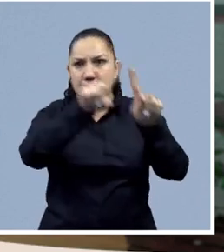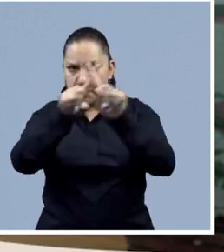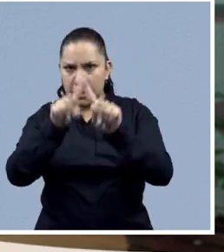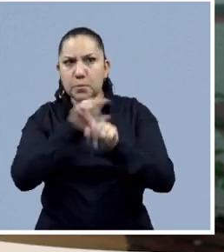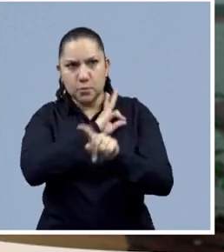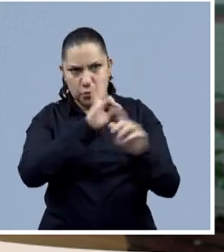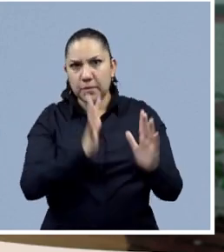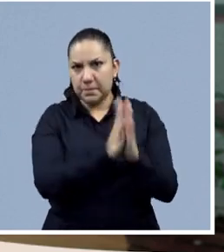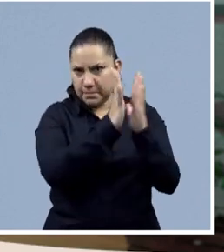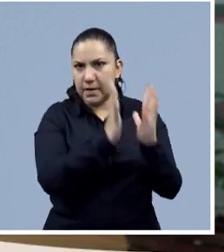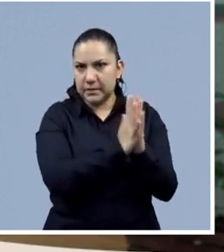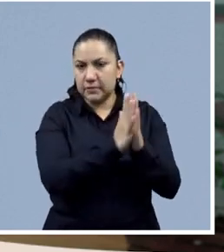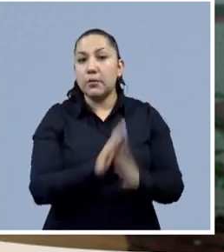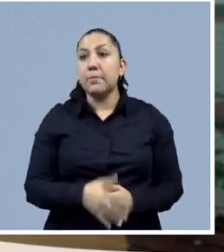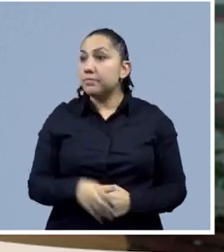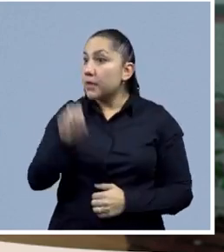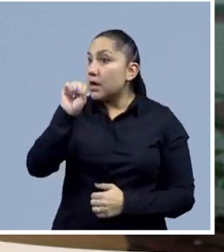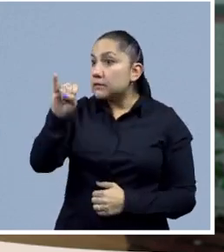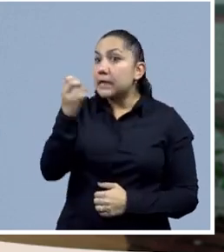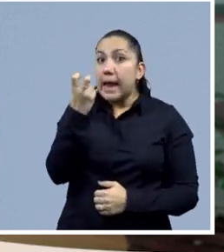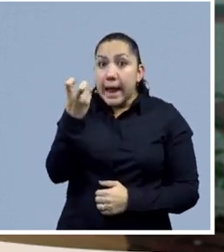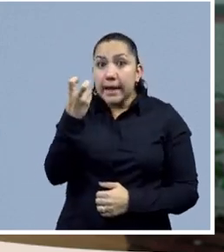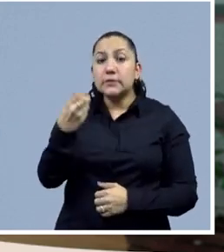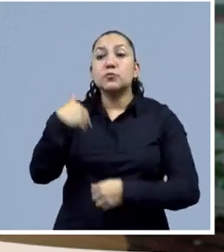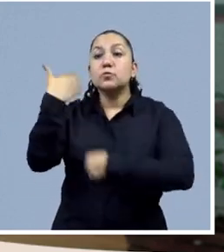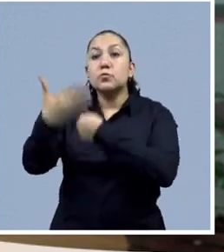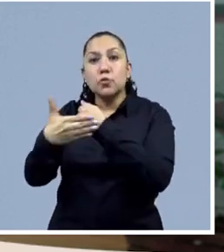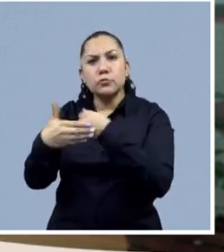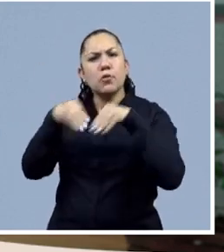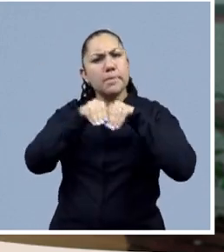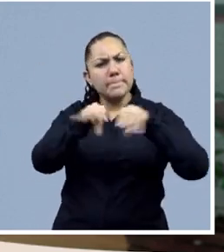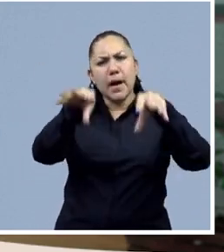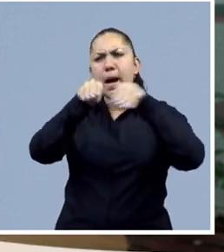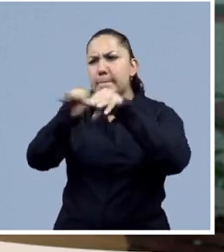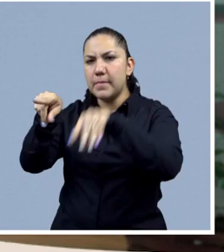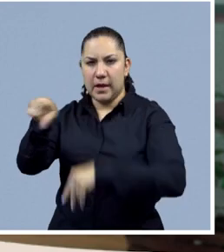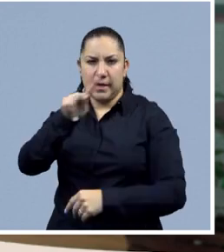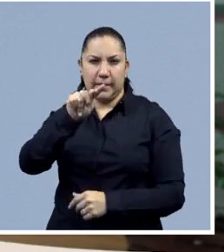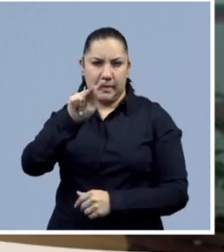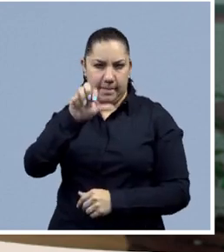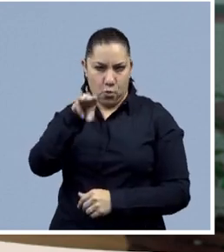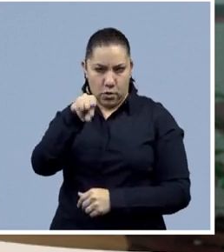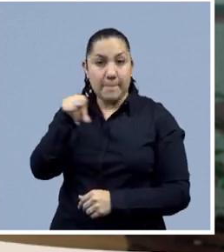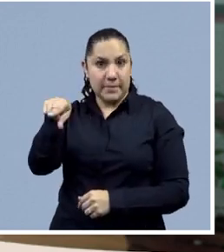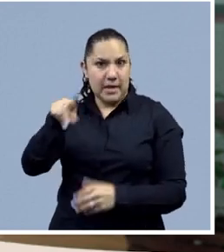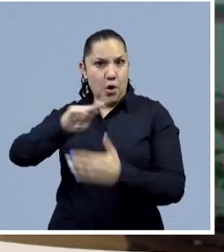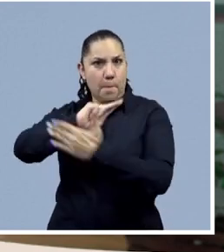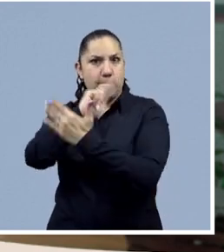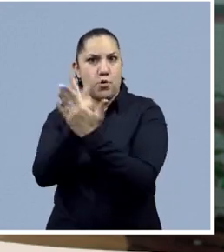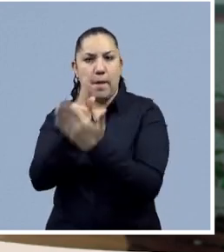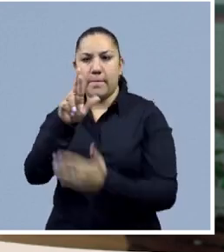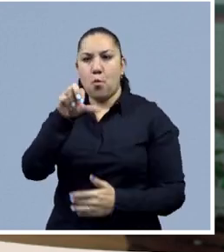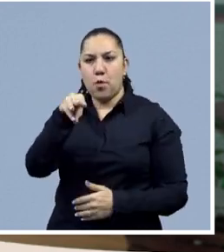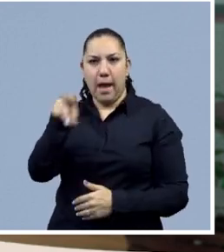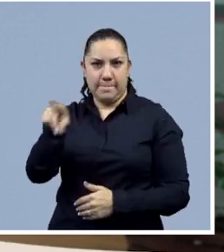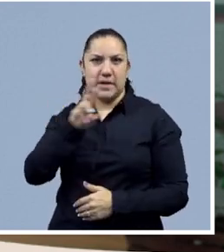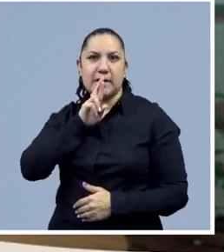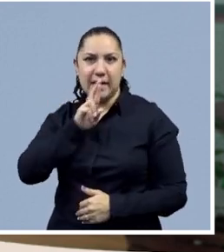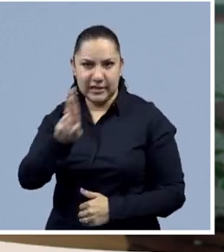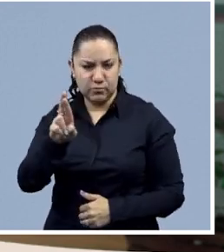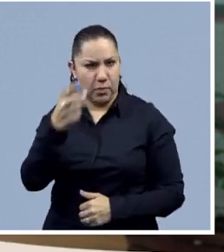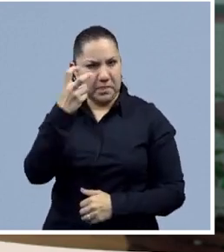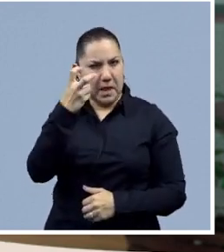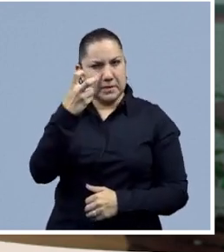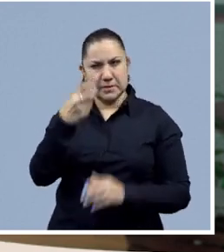mencionan se van a llevar a cabo a través de cápsulas informativas que justamente se van a transmitir a través de la señal de TV UNAM en el